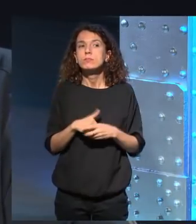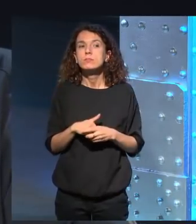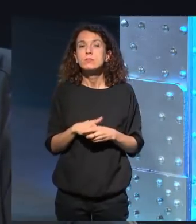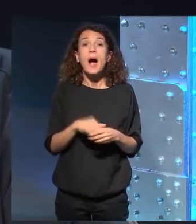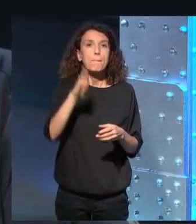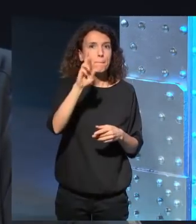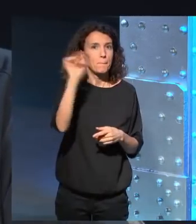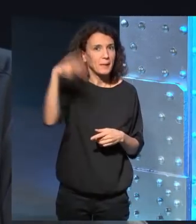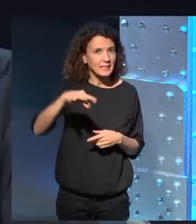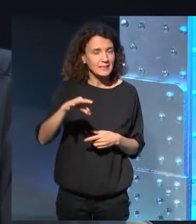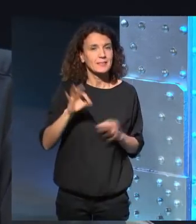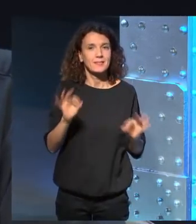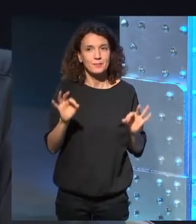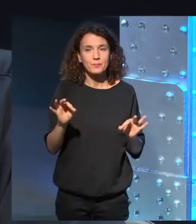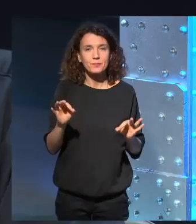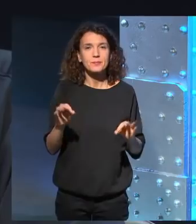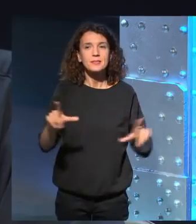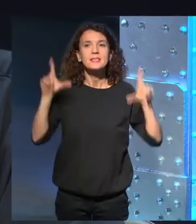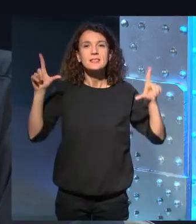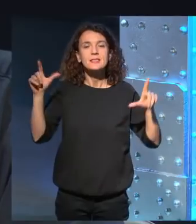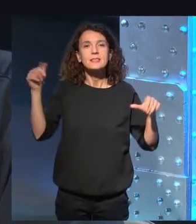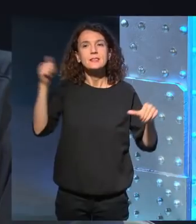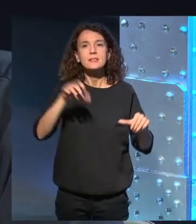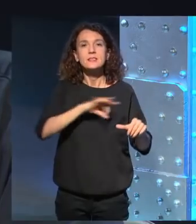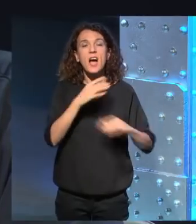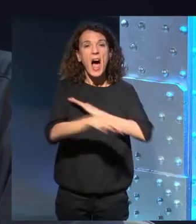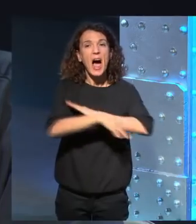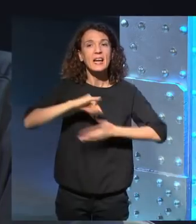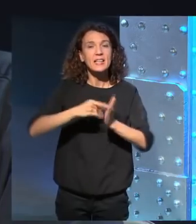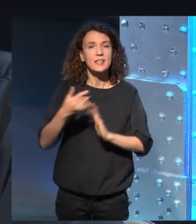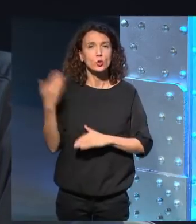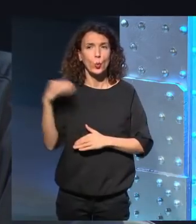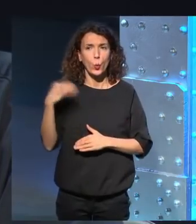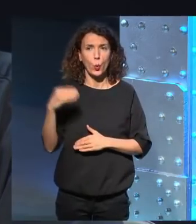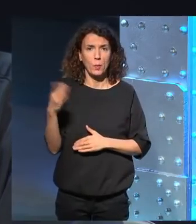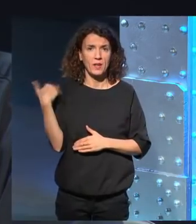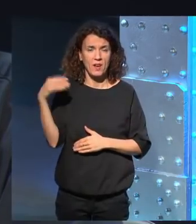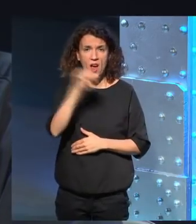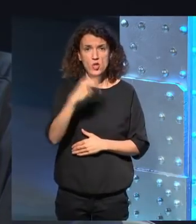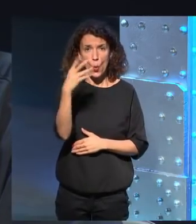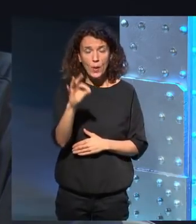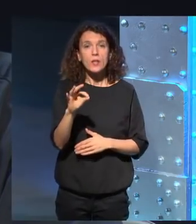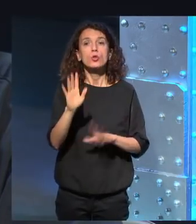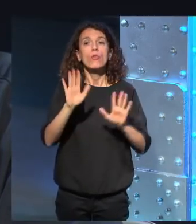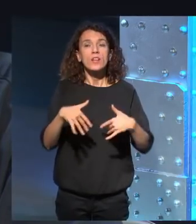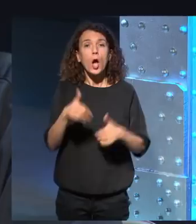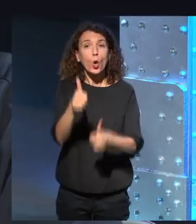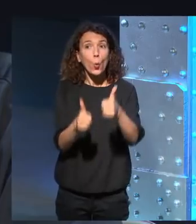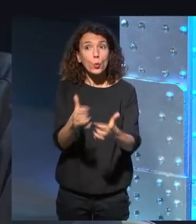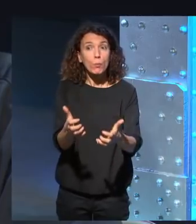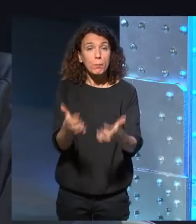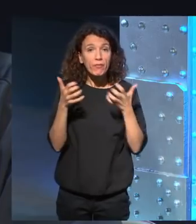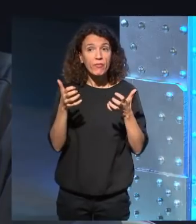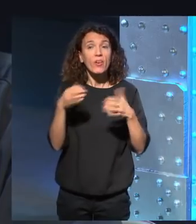Prince el señor Prince fue un arquitecto un joven arquitecto que en los años 20 ganó el concurso que abrió